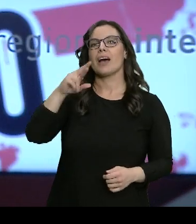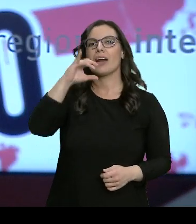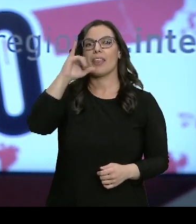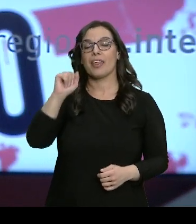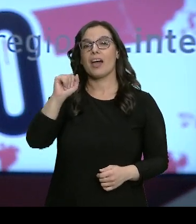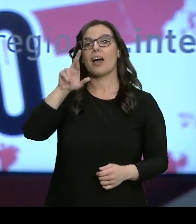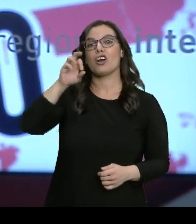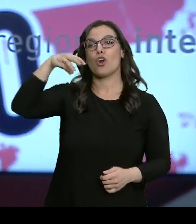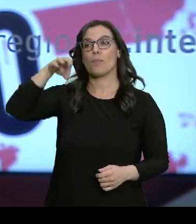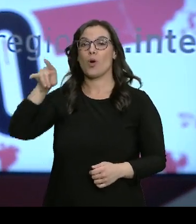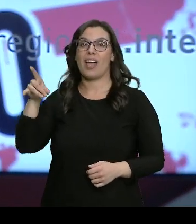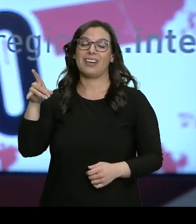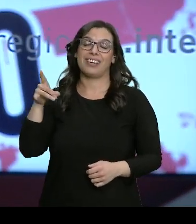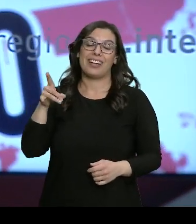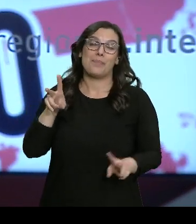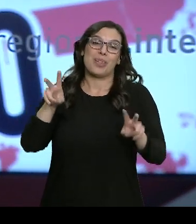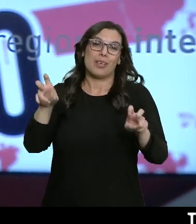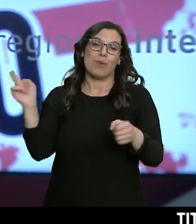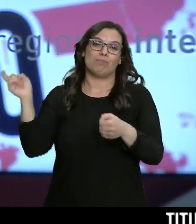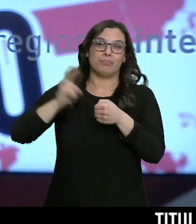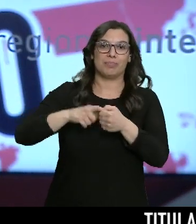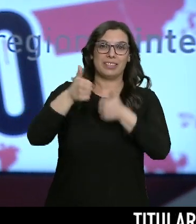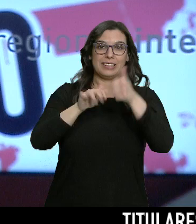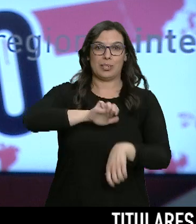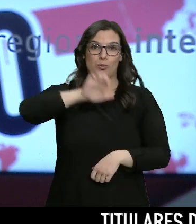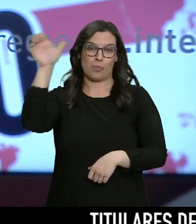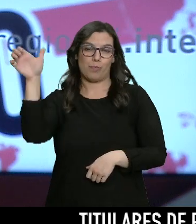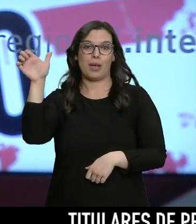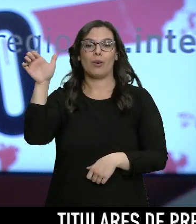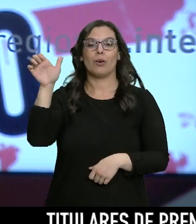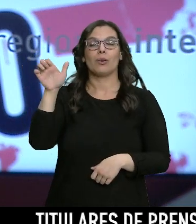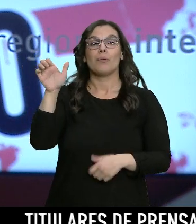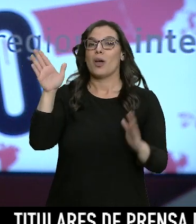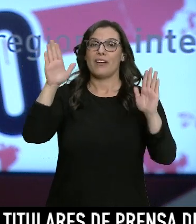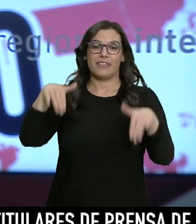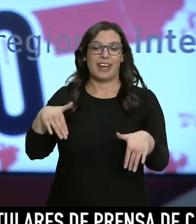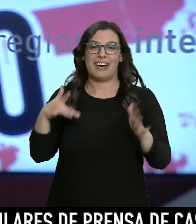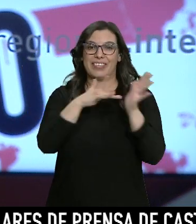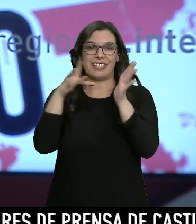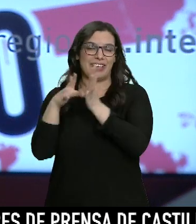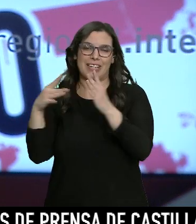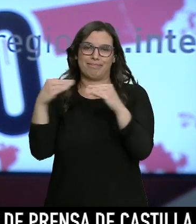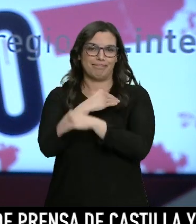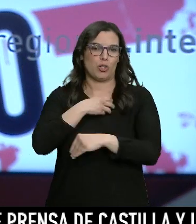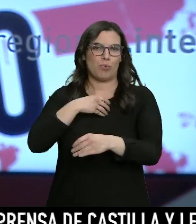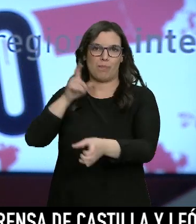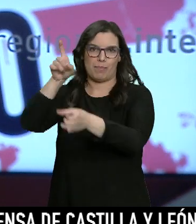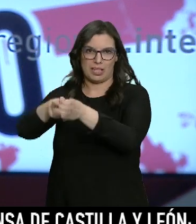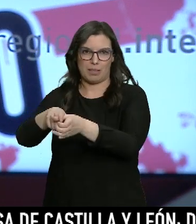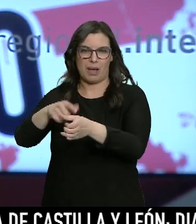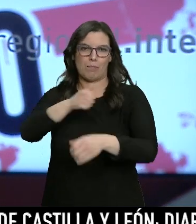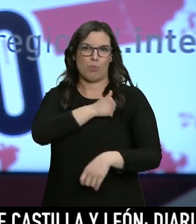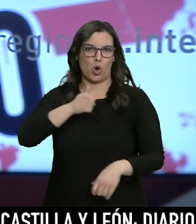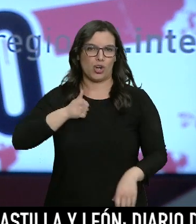sido el noveno atleta de Castilla y León en el europeo de pista cubierta pero problemas de calendario le van a impedir estar en la cita de